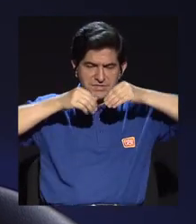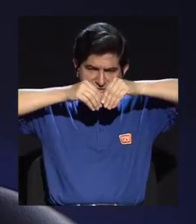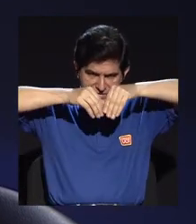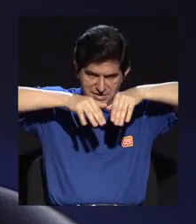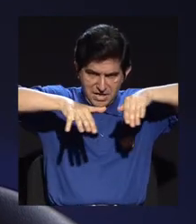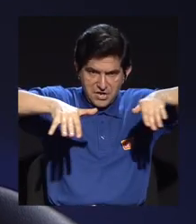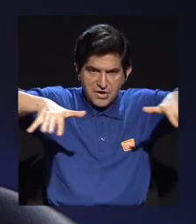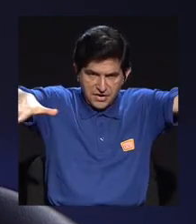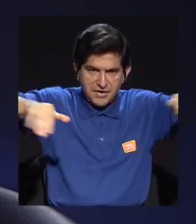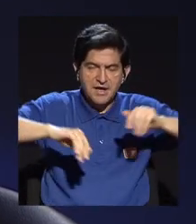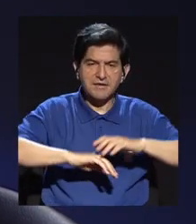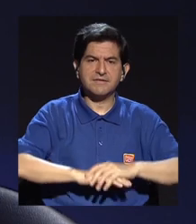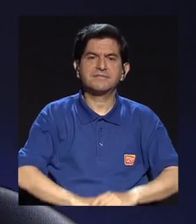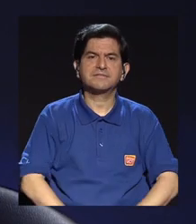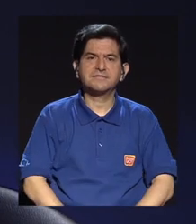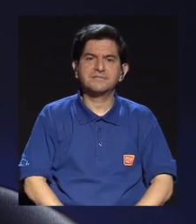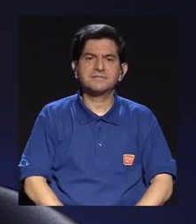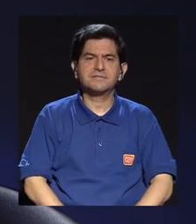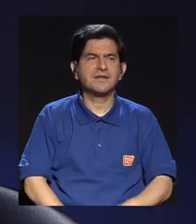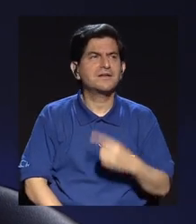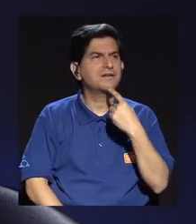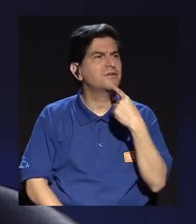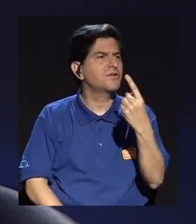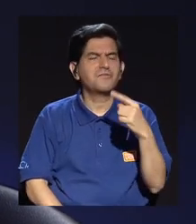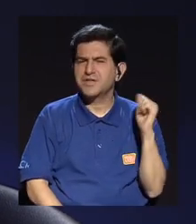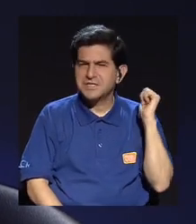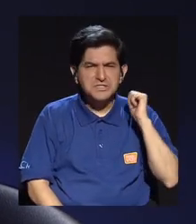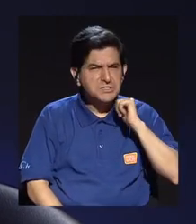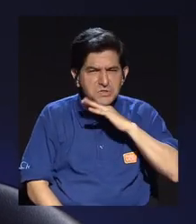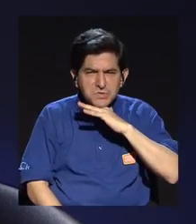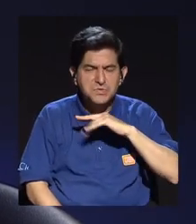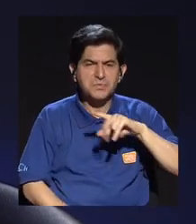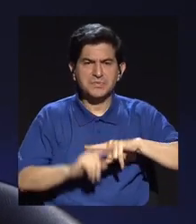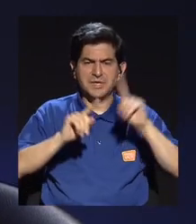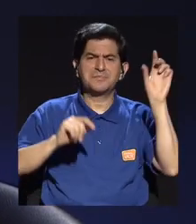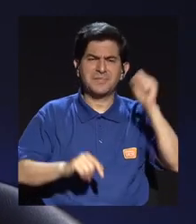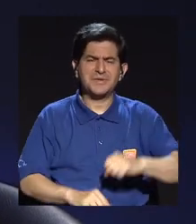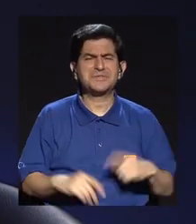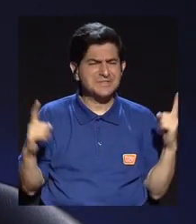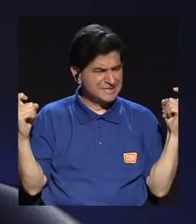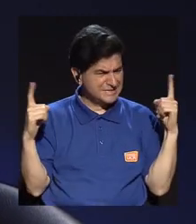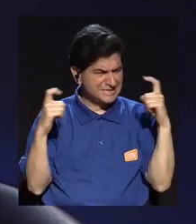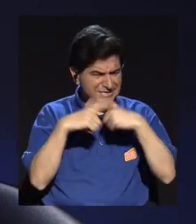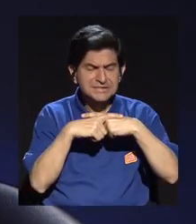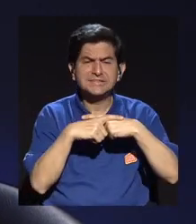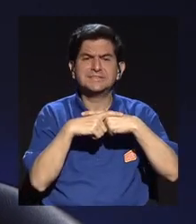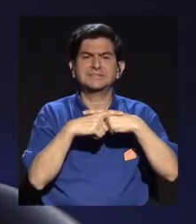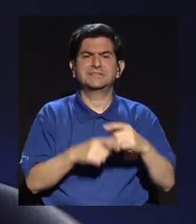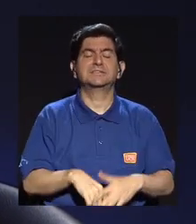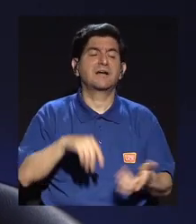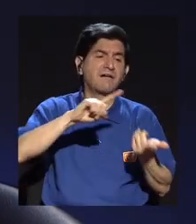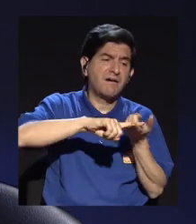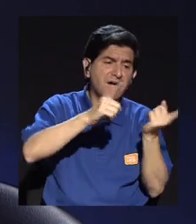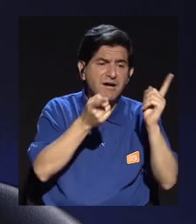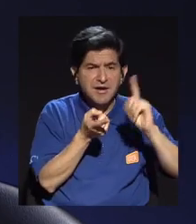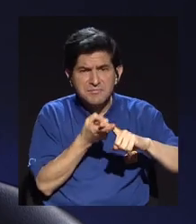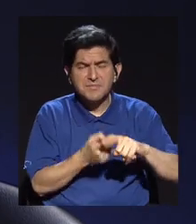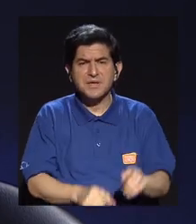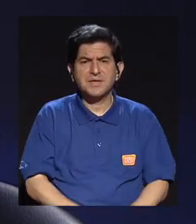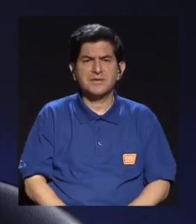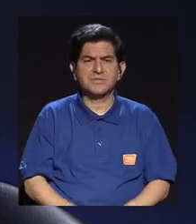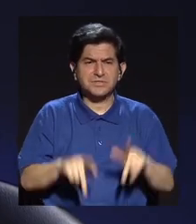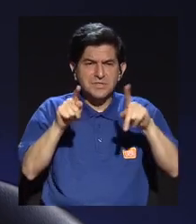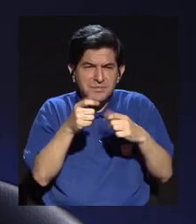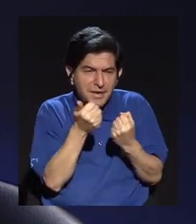red, no voy a decir que corrupta, pero una red muy complicada de amigos, de